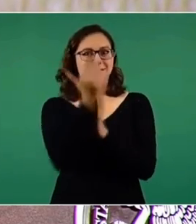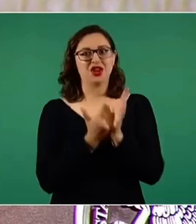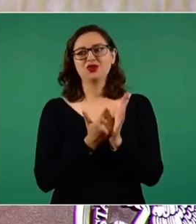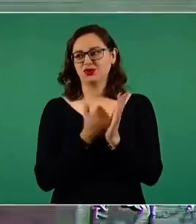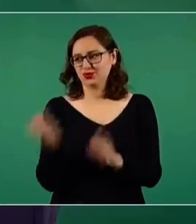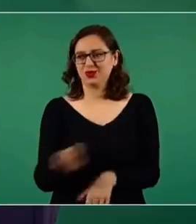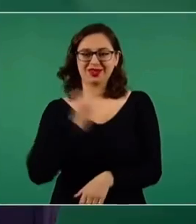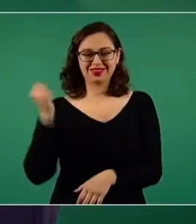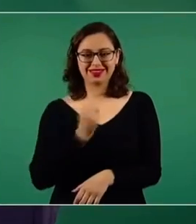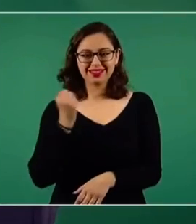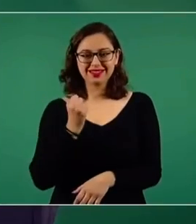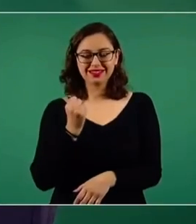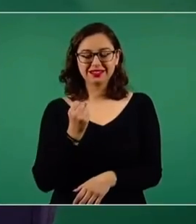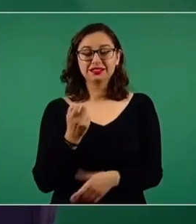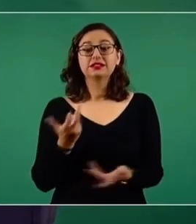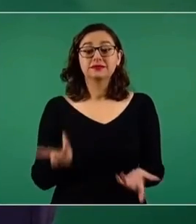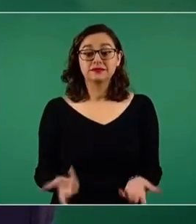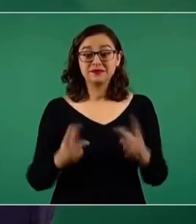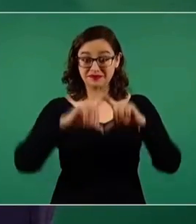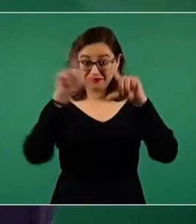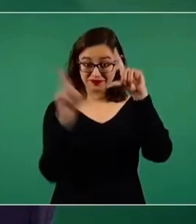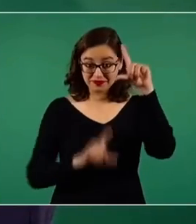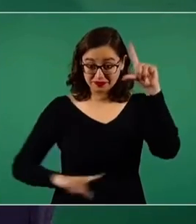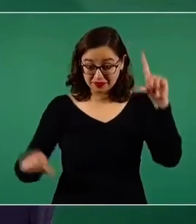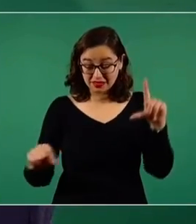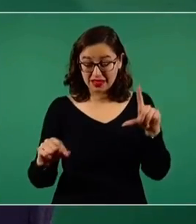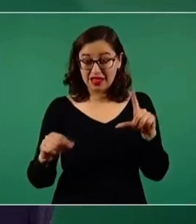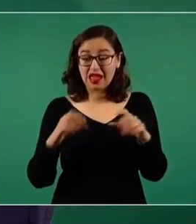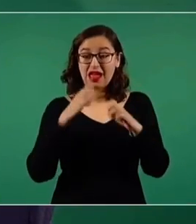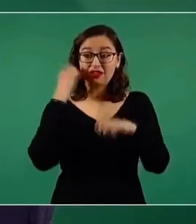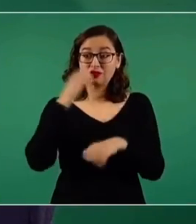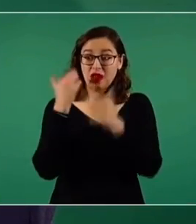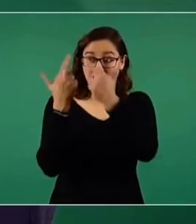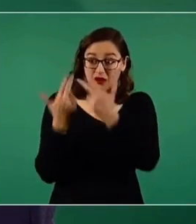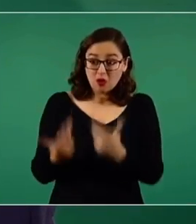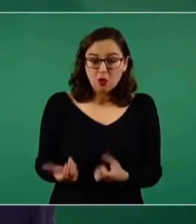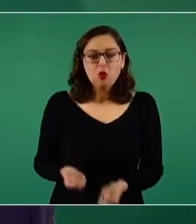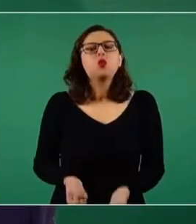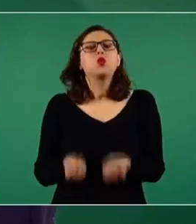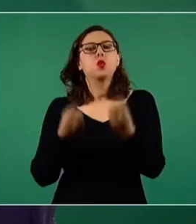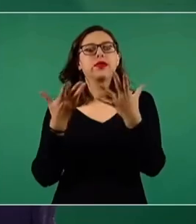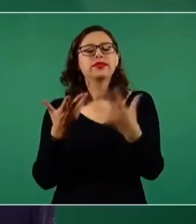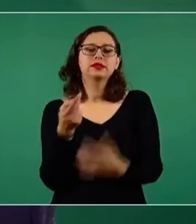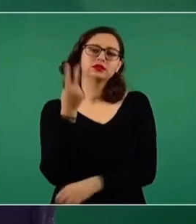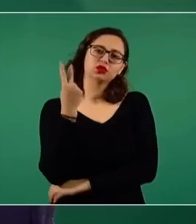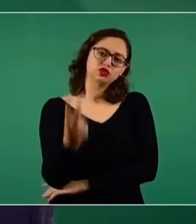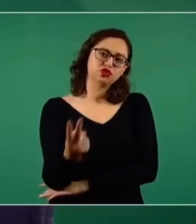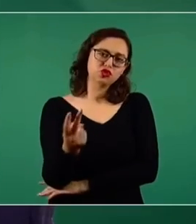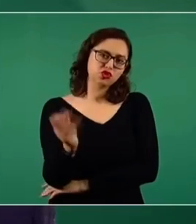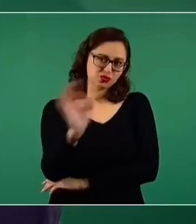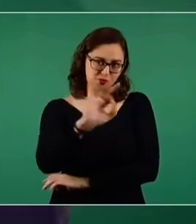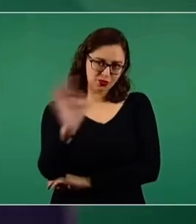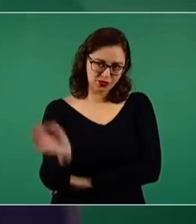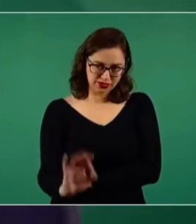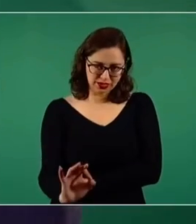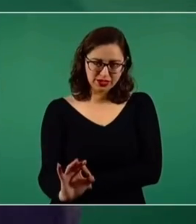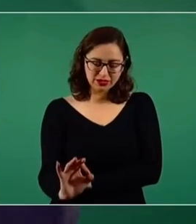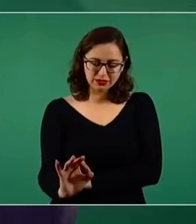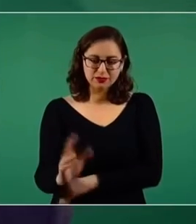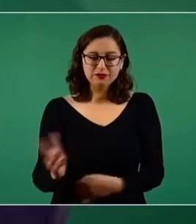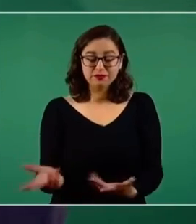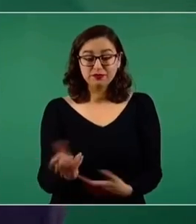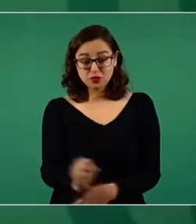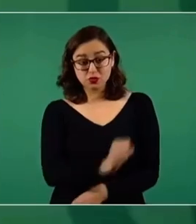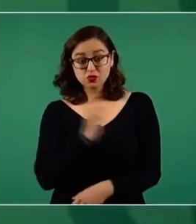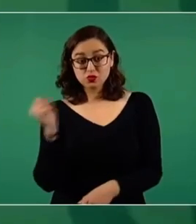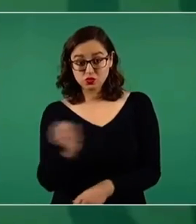promedio de un dos por ciento del total de la población de escuelas. efectivamente lo que estamos ahorita tratando